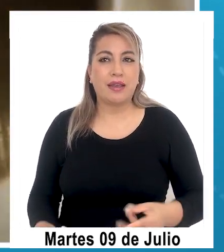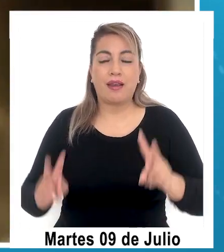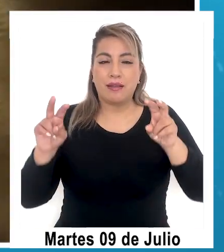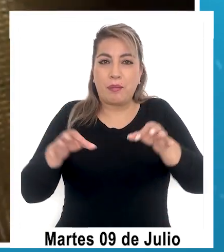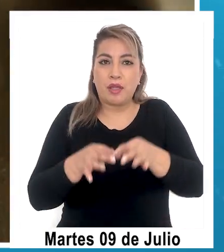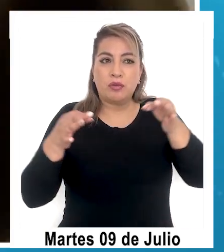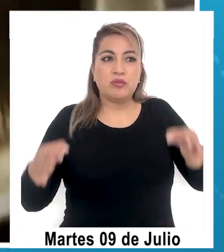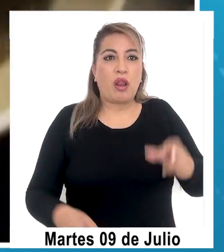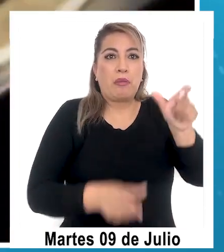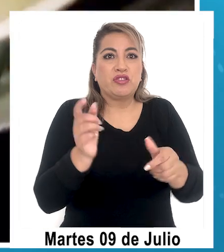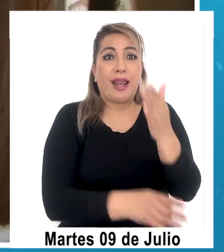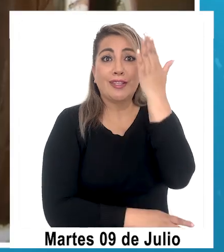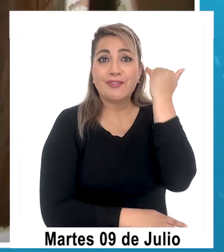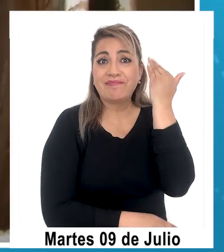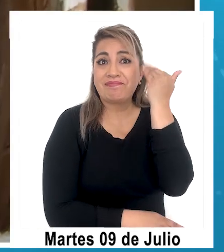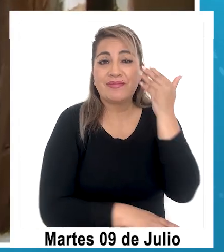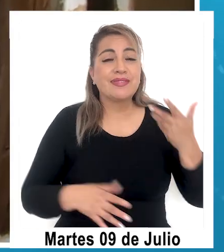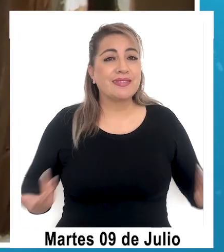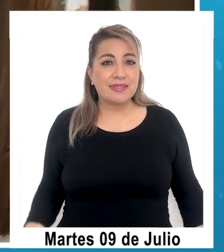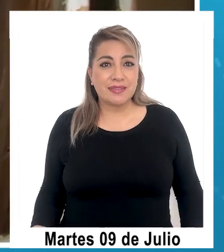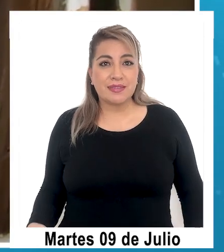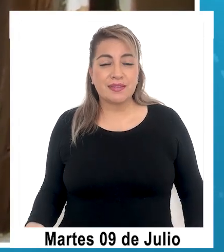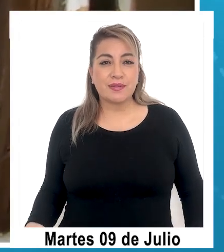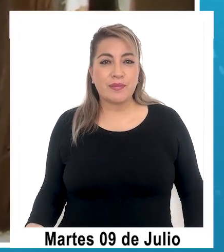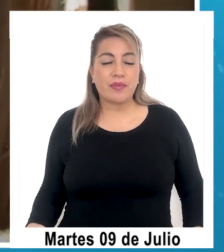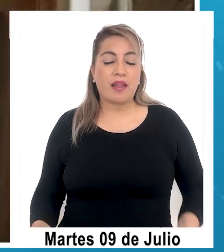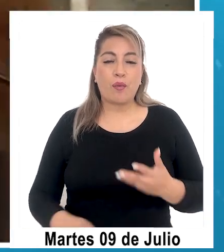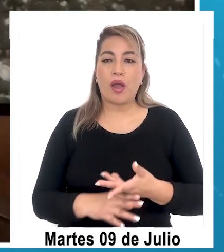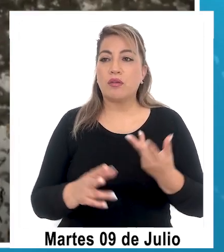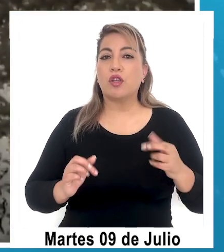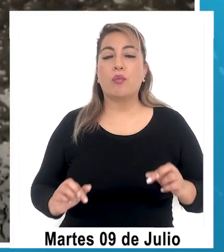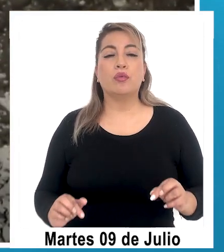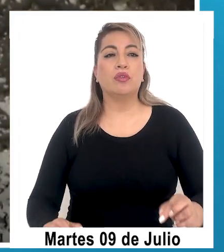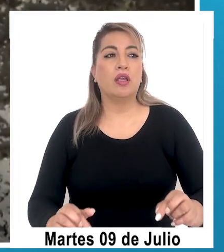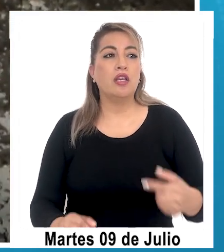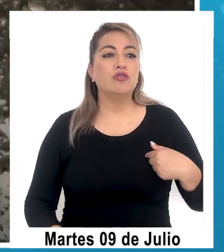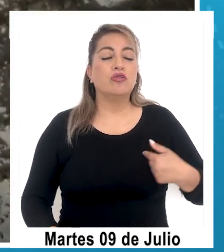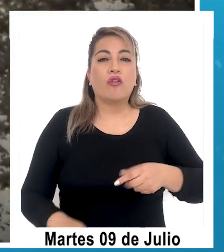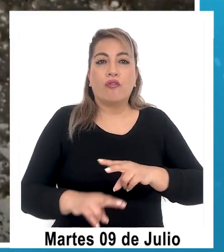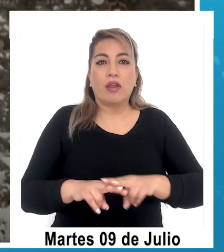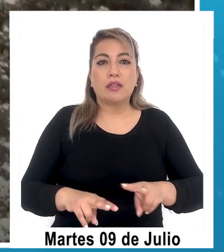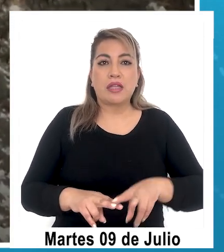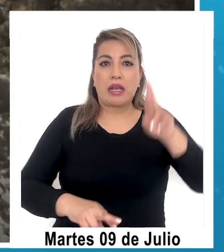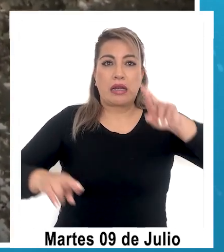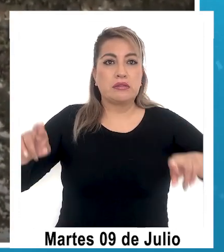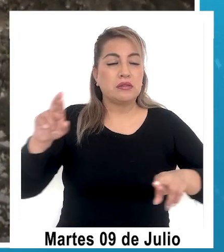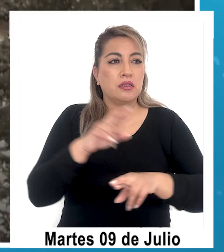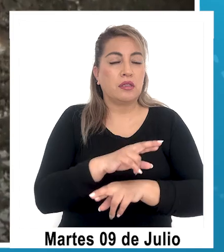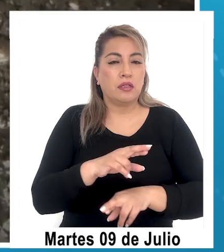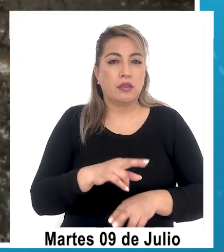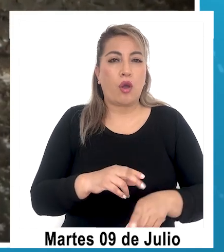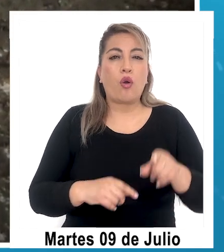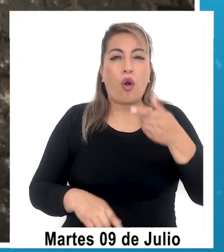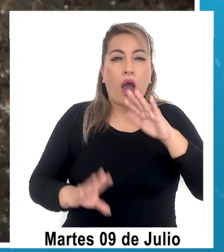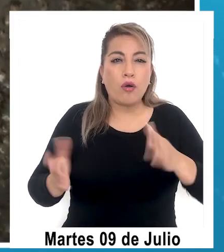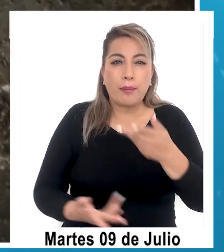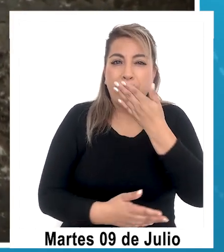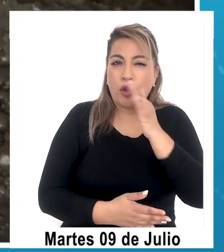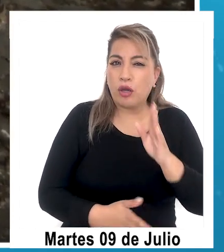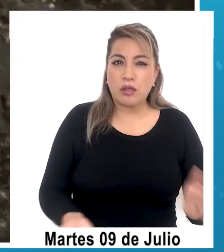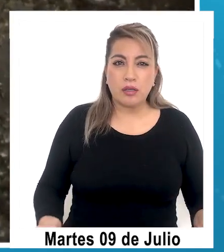educación. No sé si hay tantas instancias que me indiquen que eso se tiene que reciclar o si ha mejorado eso.